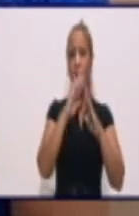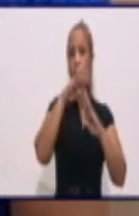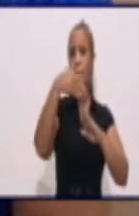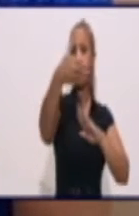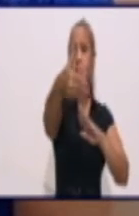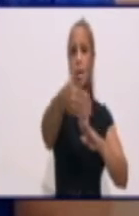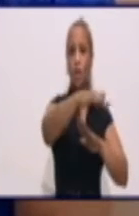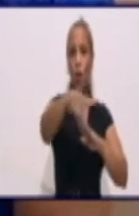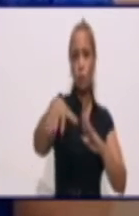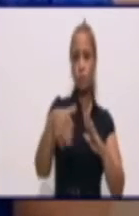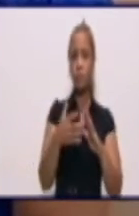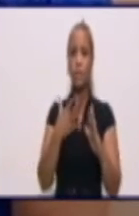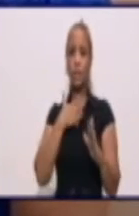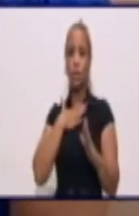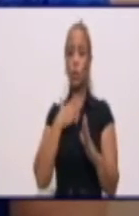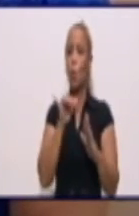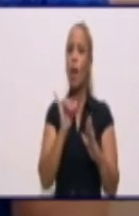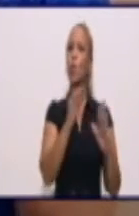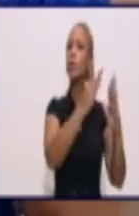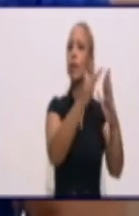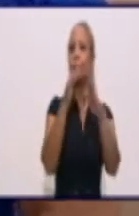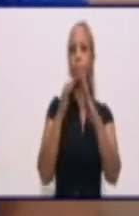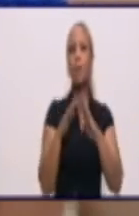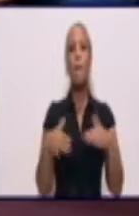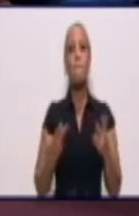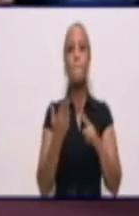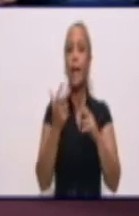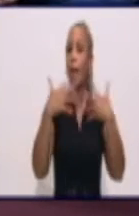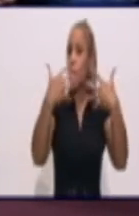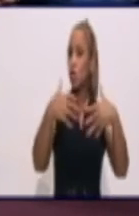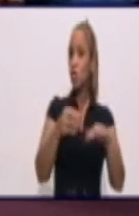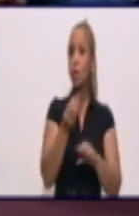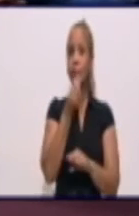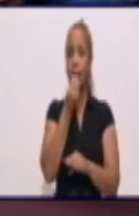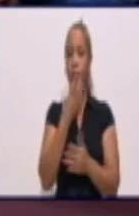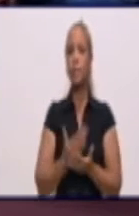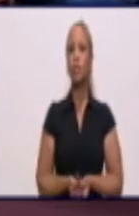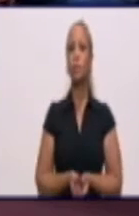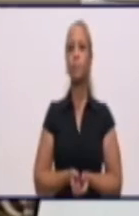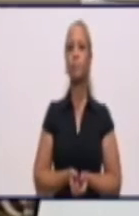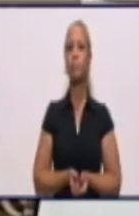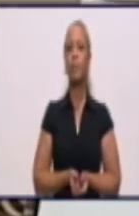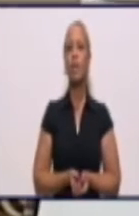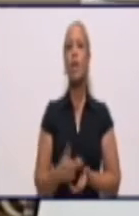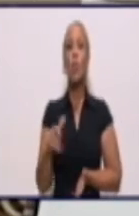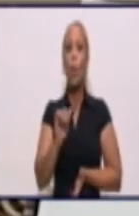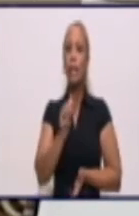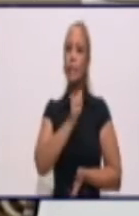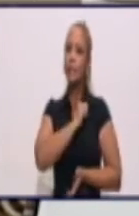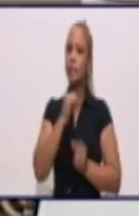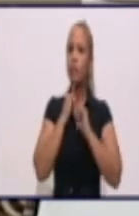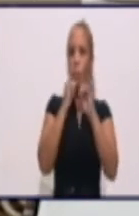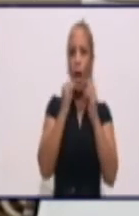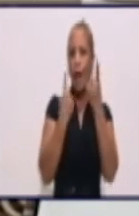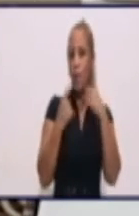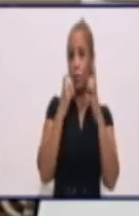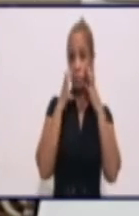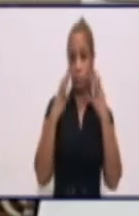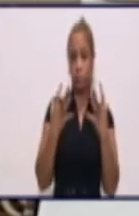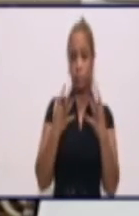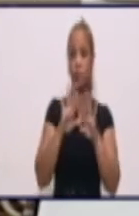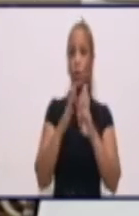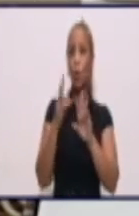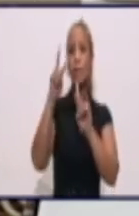en nuestras comunidades para la producción de alimentos. Gracias, Yami. También quería decirte algo importante a los